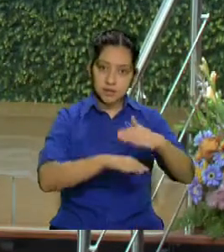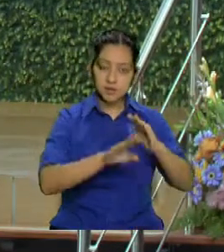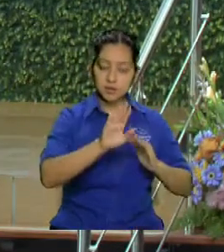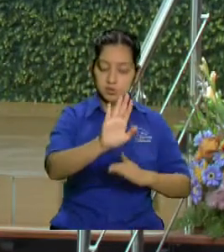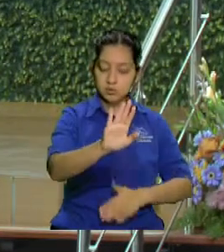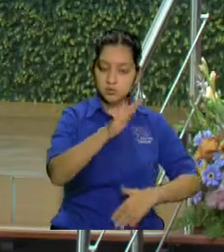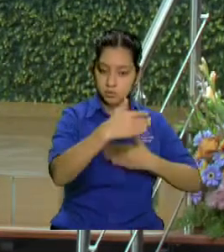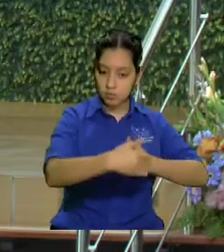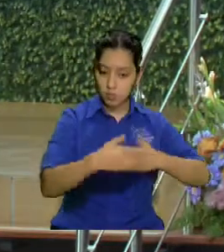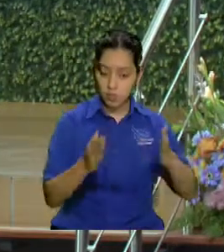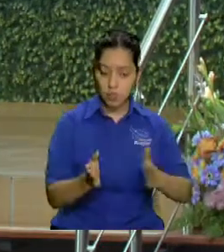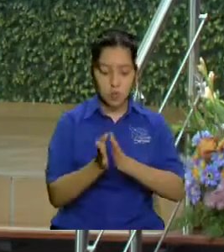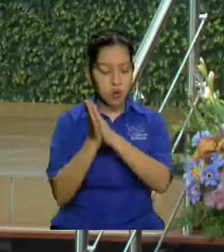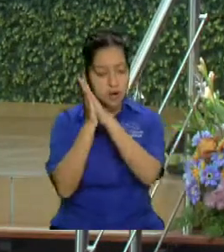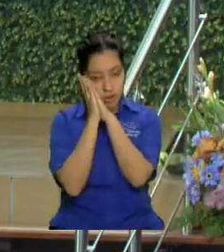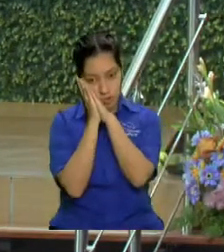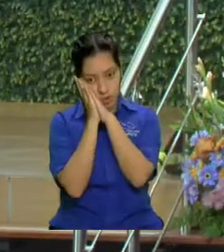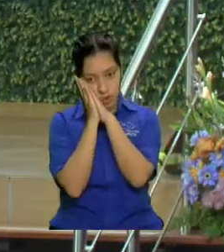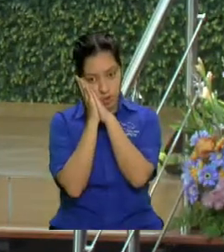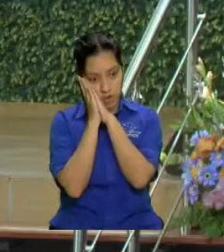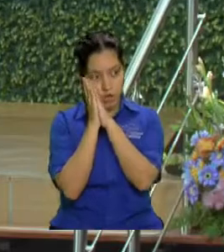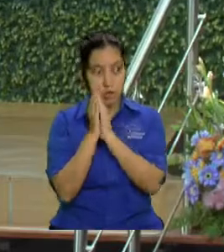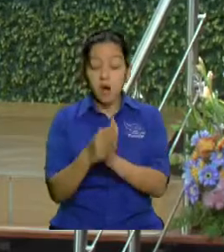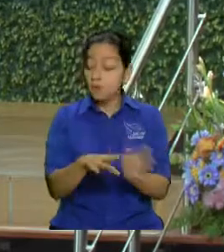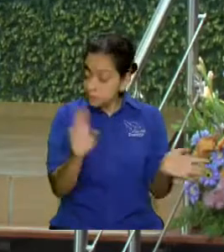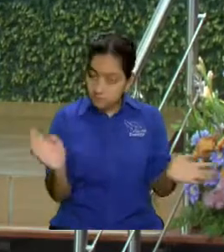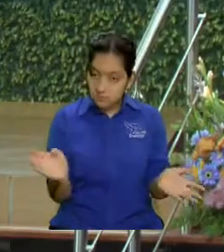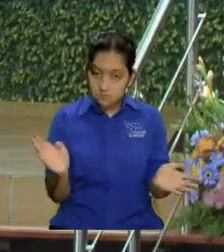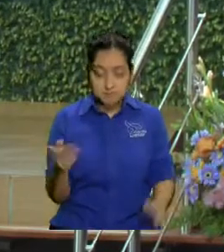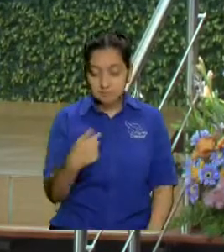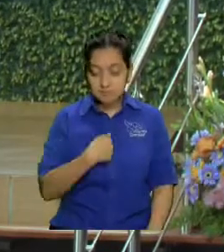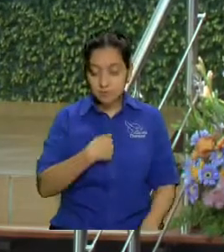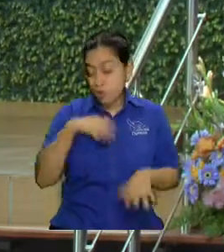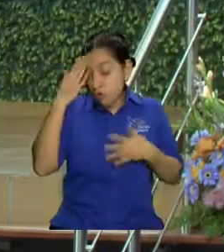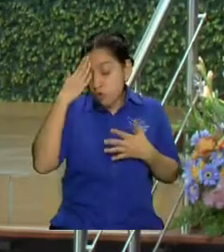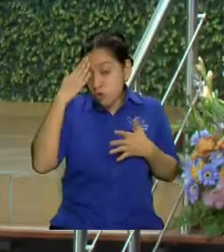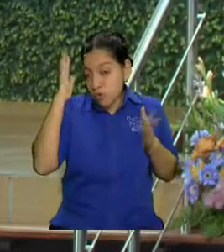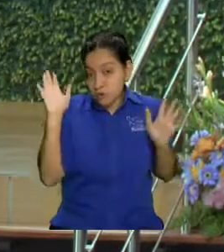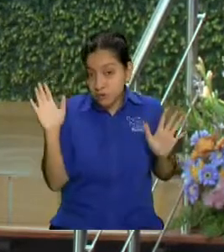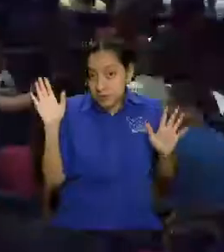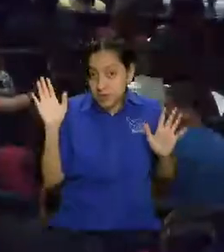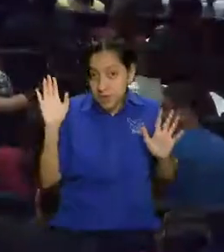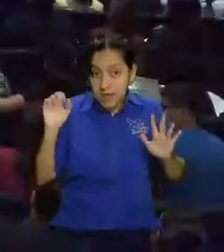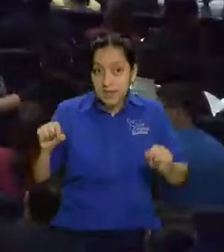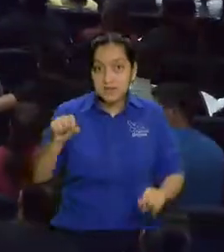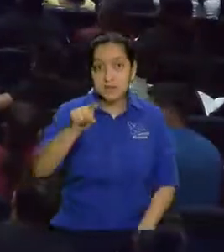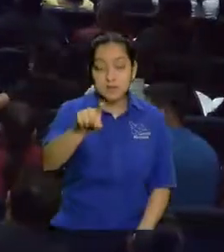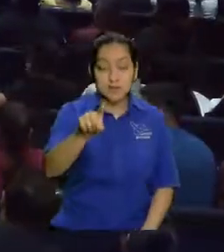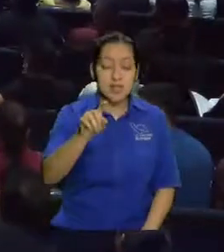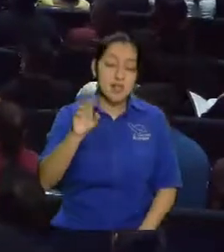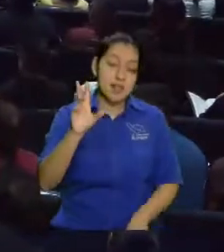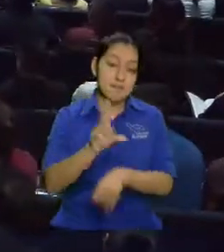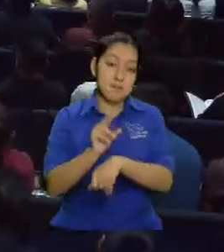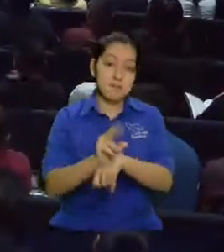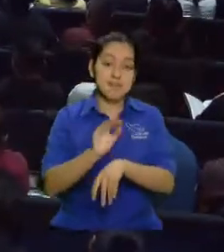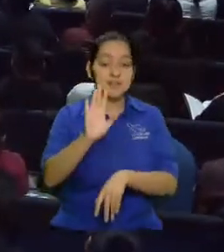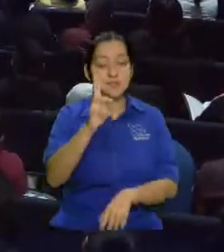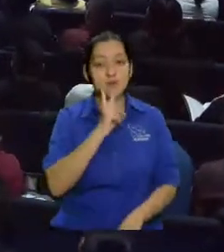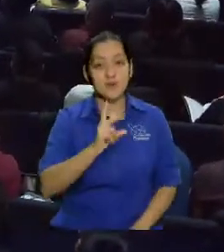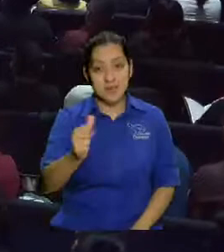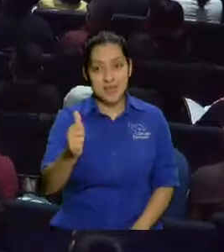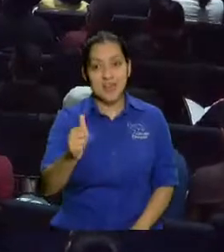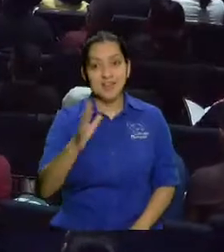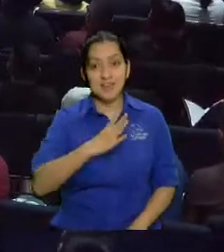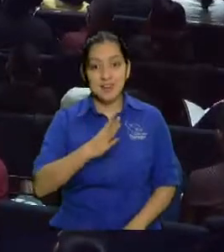yo no sé si usted deja que el novio de su hija en primer lugar no sé si la deja tener novio pero eso será tenemos que hablar de